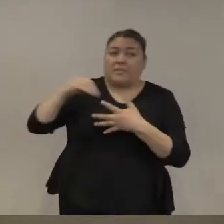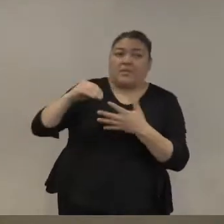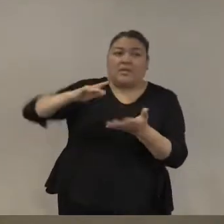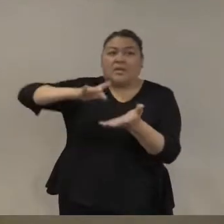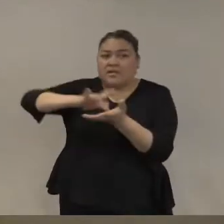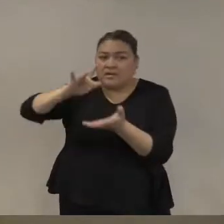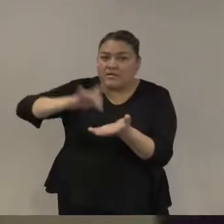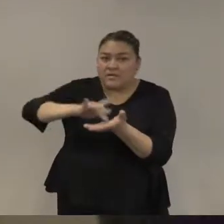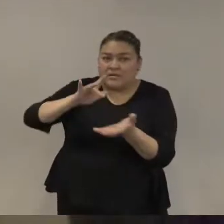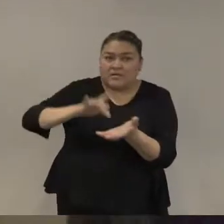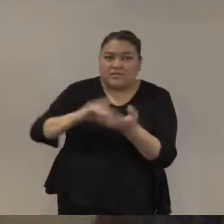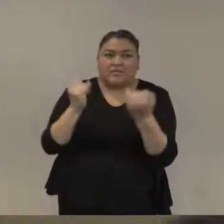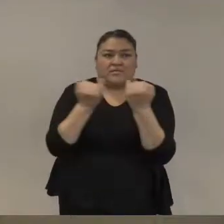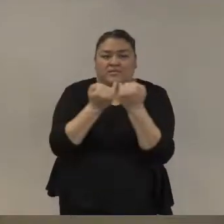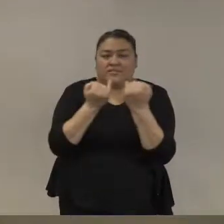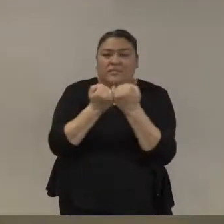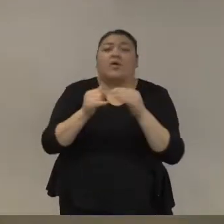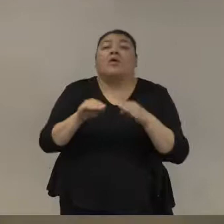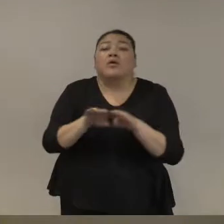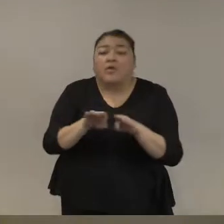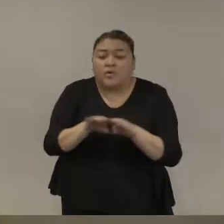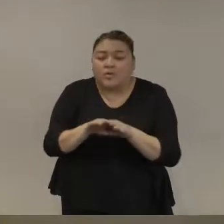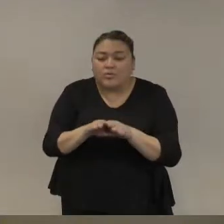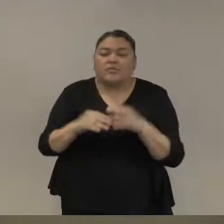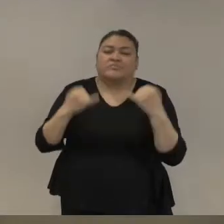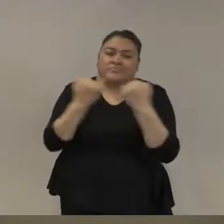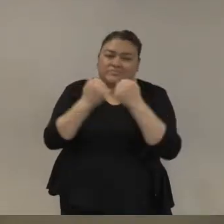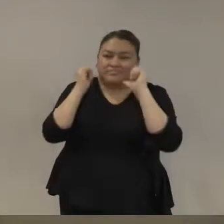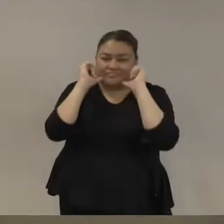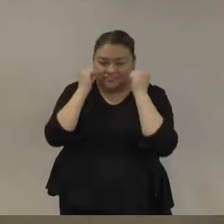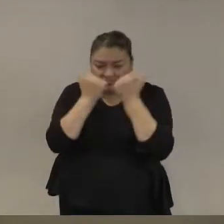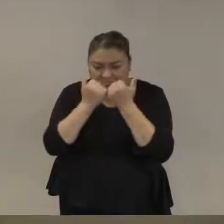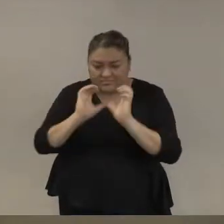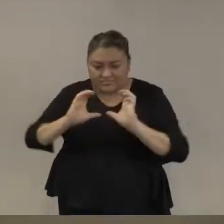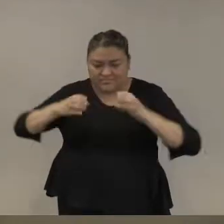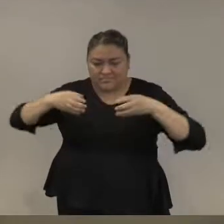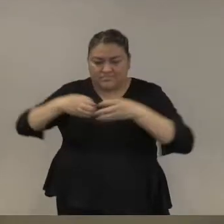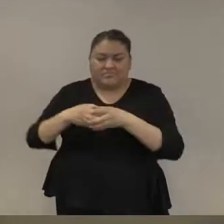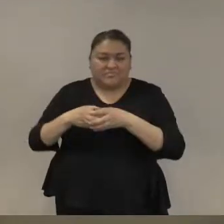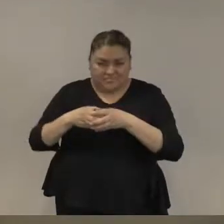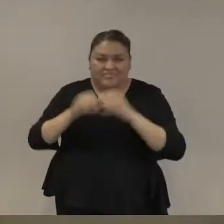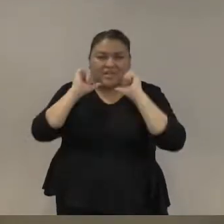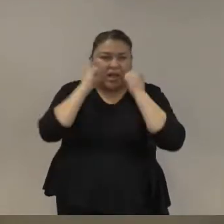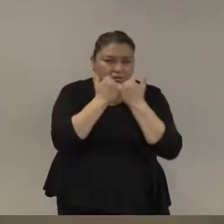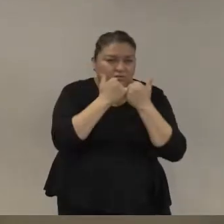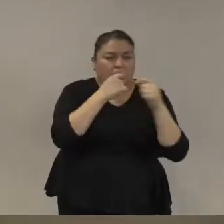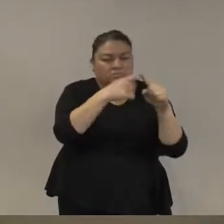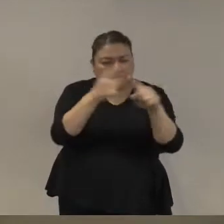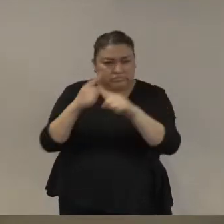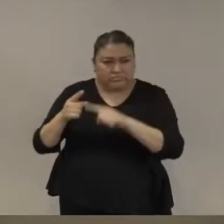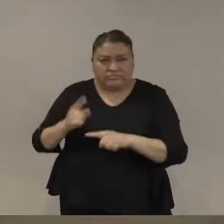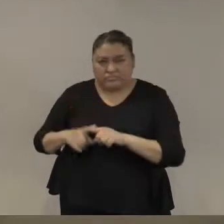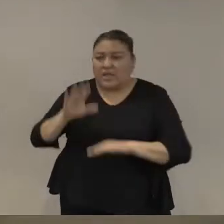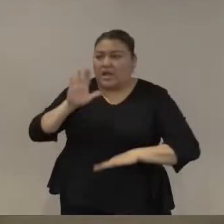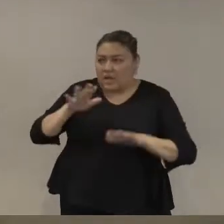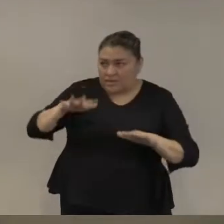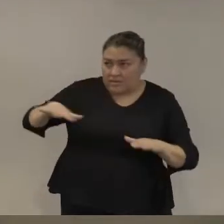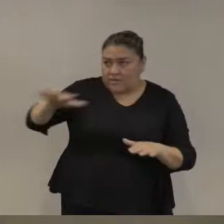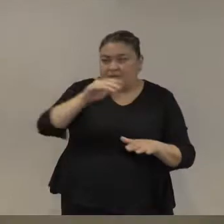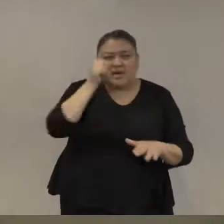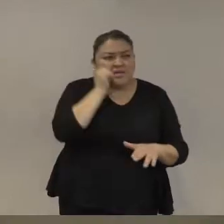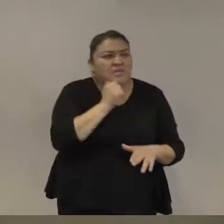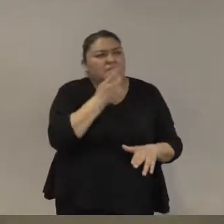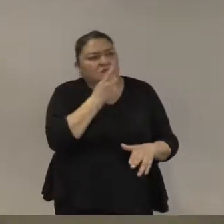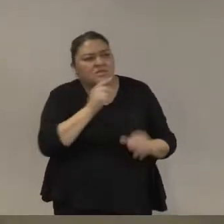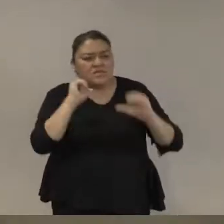y eso se hace por organizaciones no gubernamentales que bueno muchas veces están regañando todo el mundo